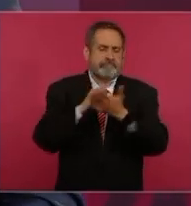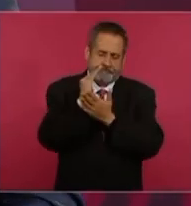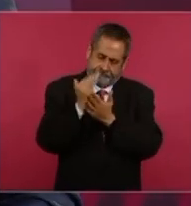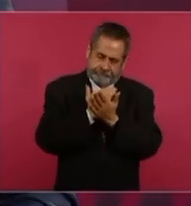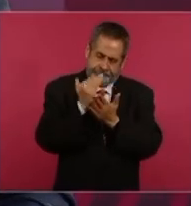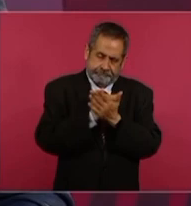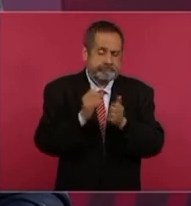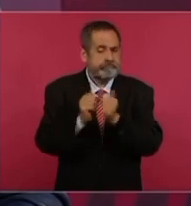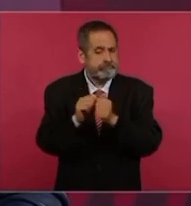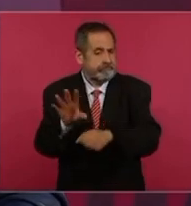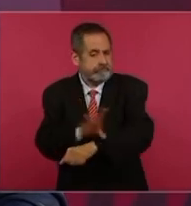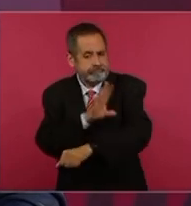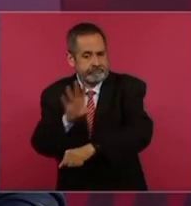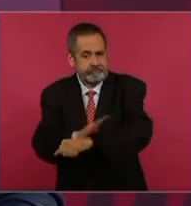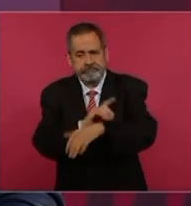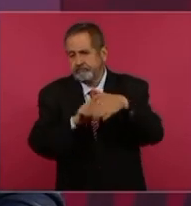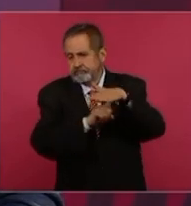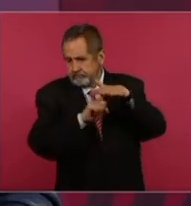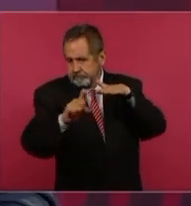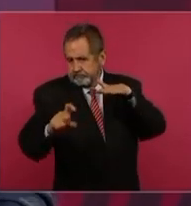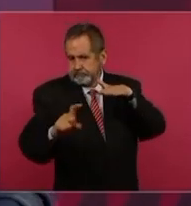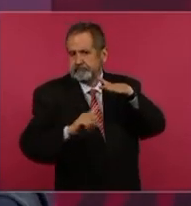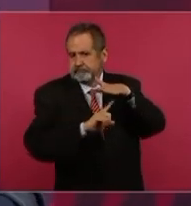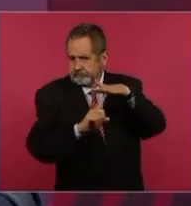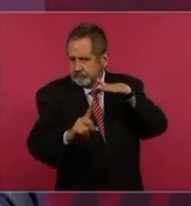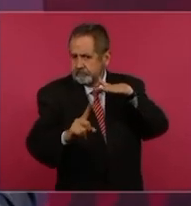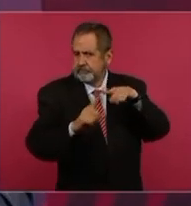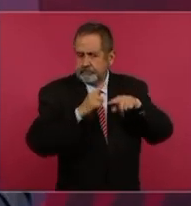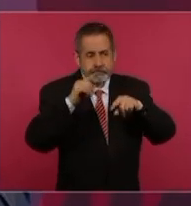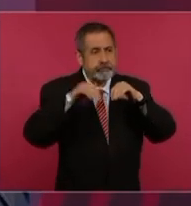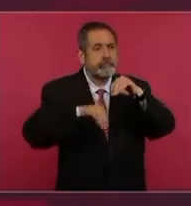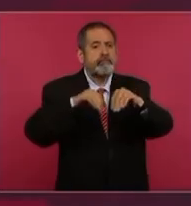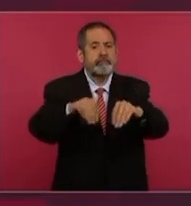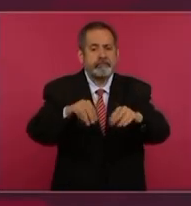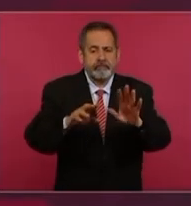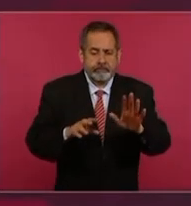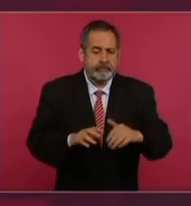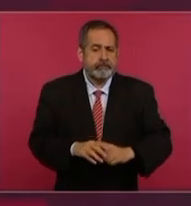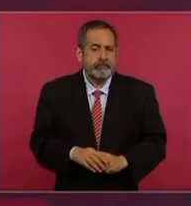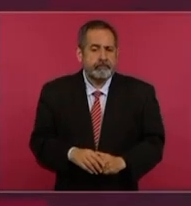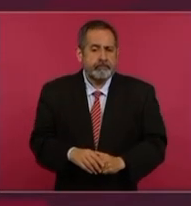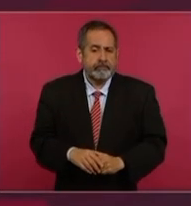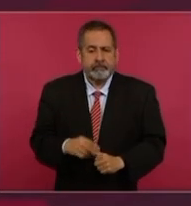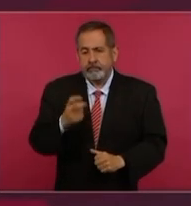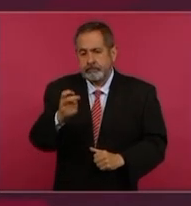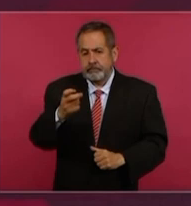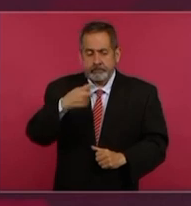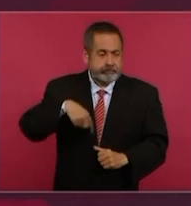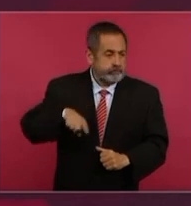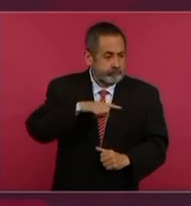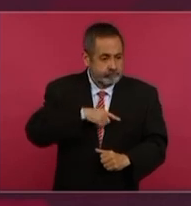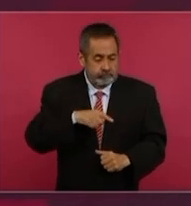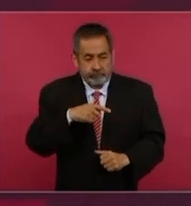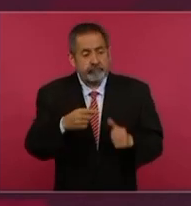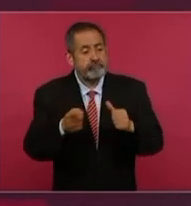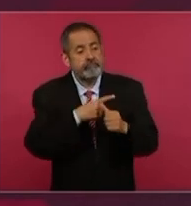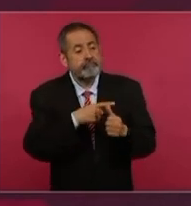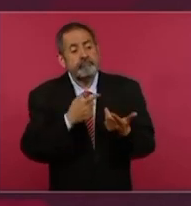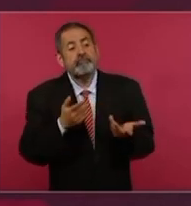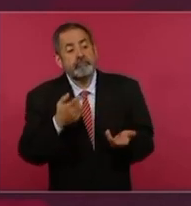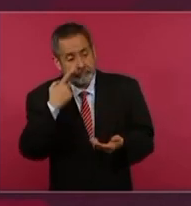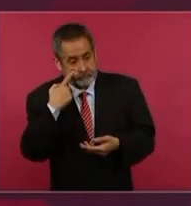Esta decisión va a entregarse a ellos